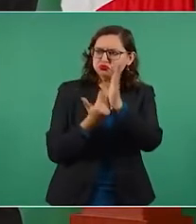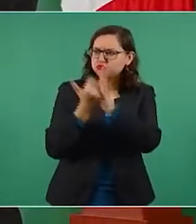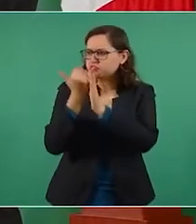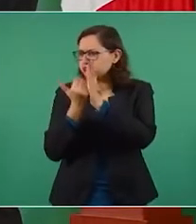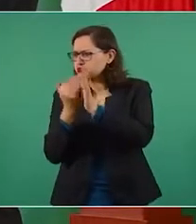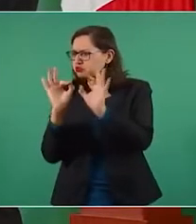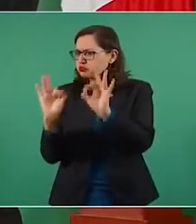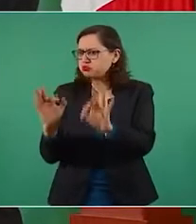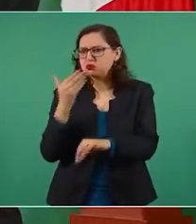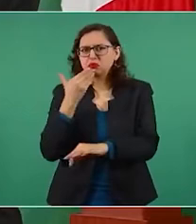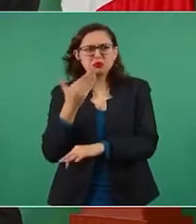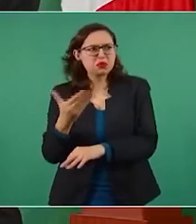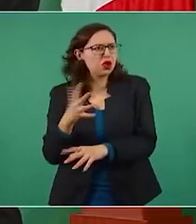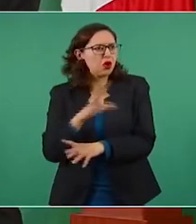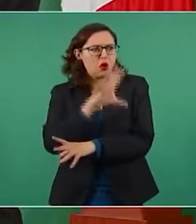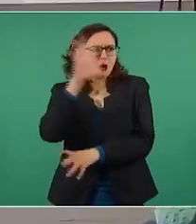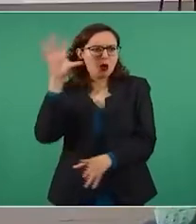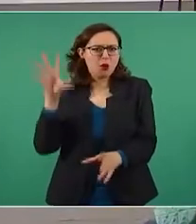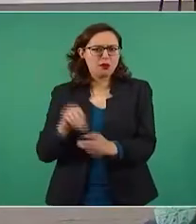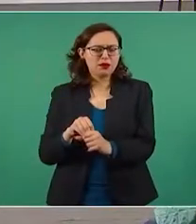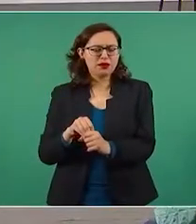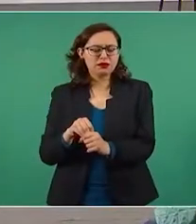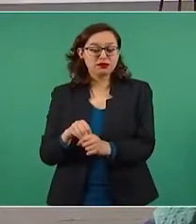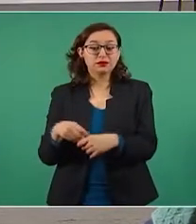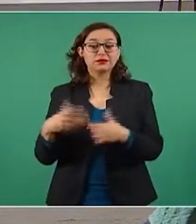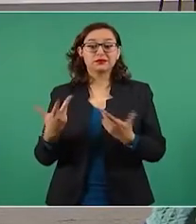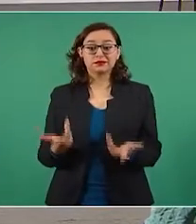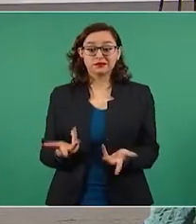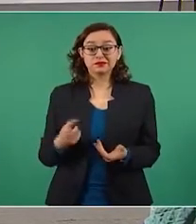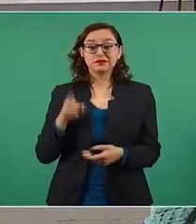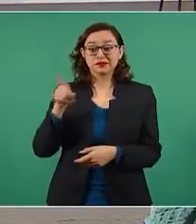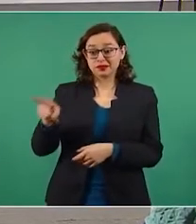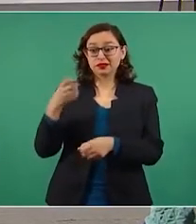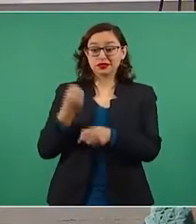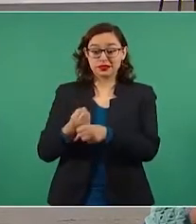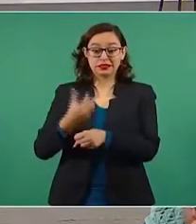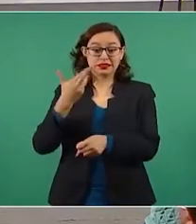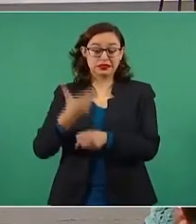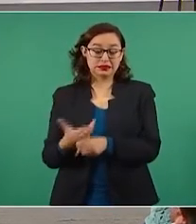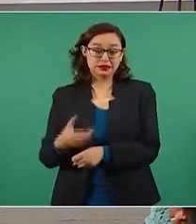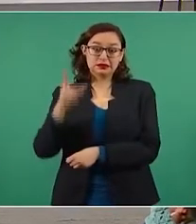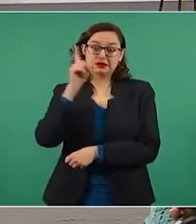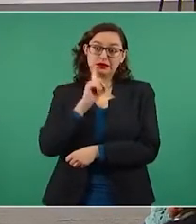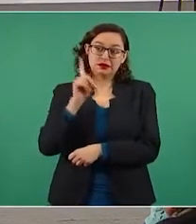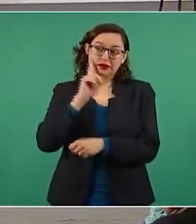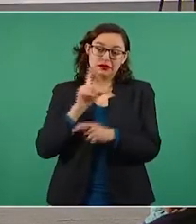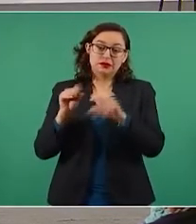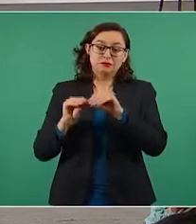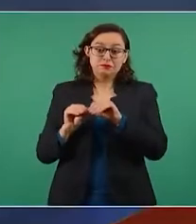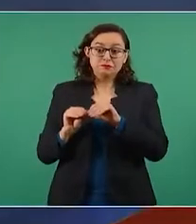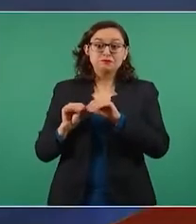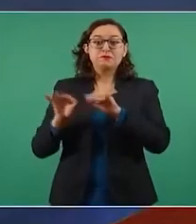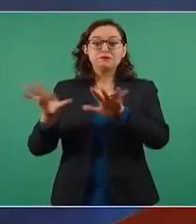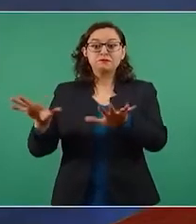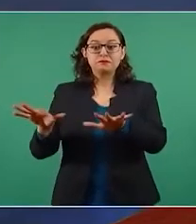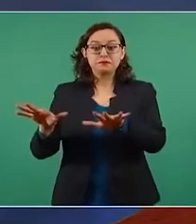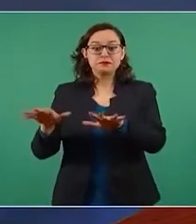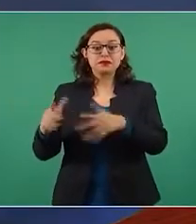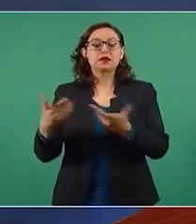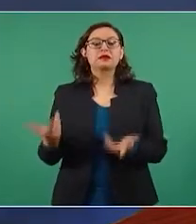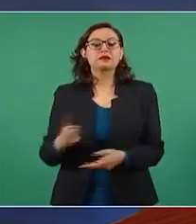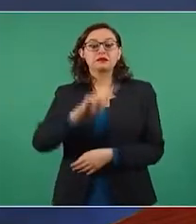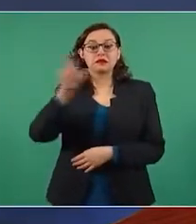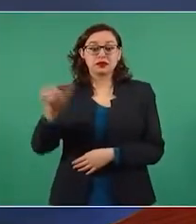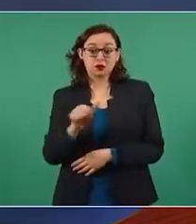seguros y están licenciados. Esto fue un hilo de Twitter que la secretaria publicó. Solamente tres medios de